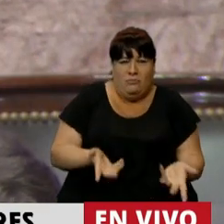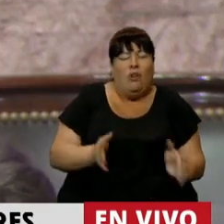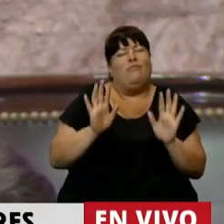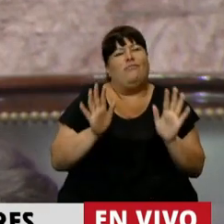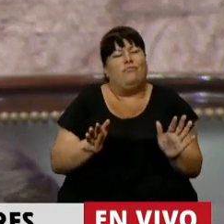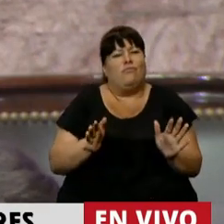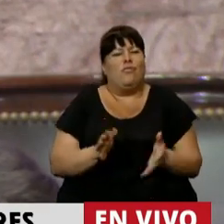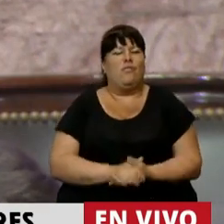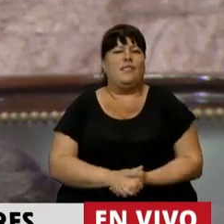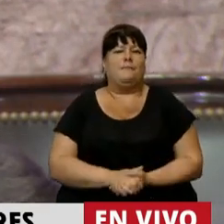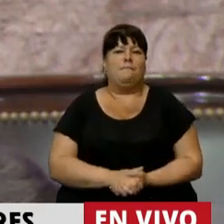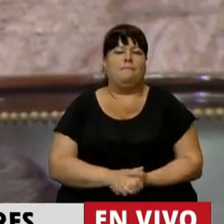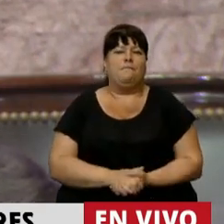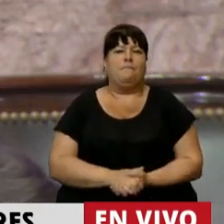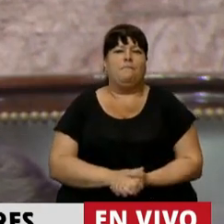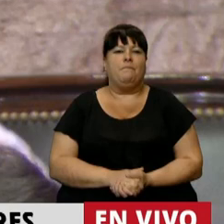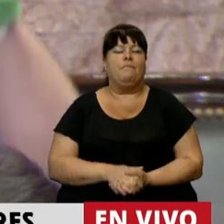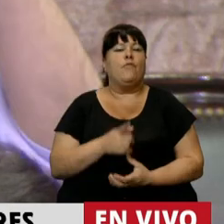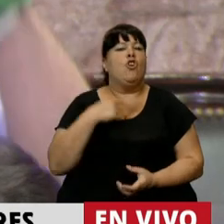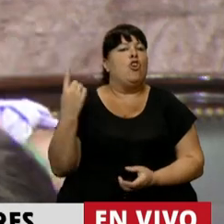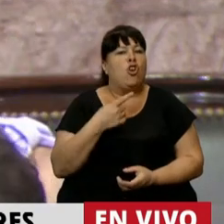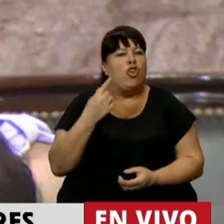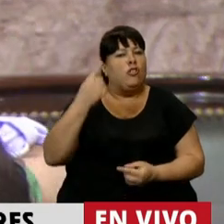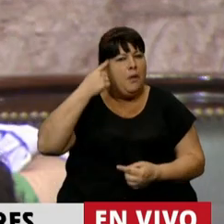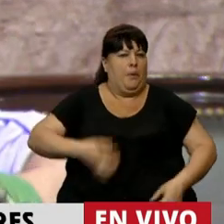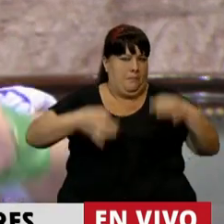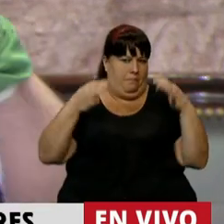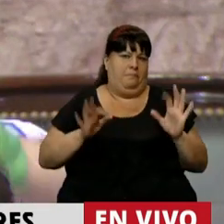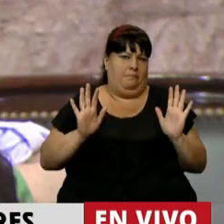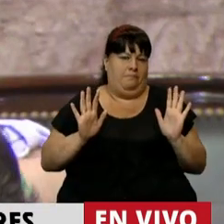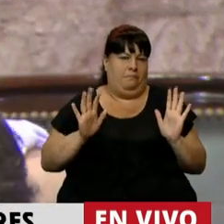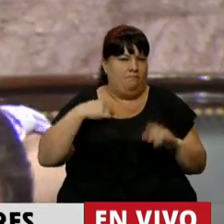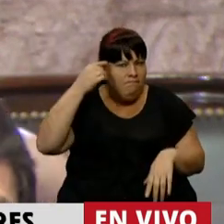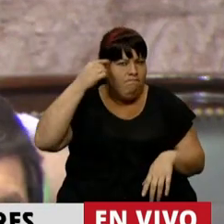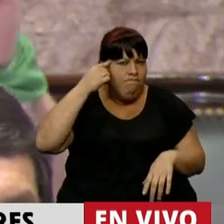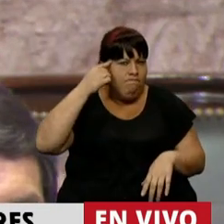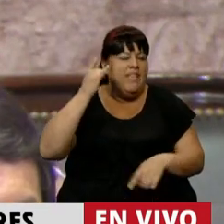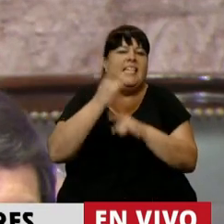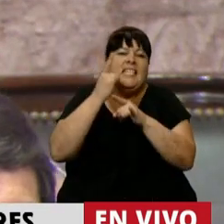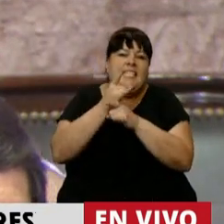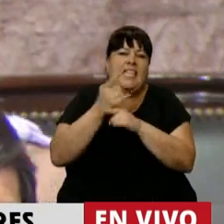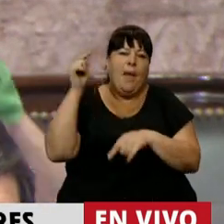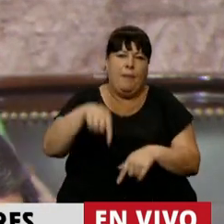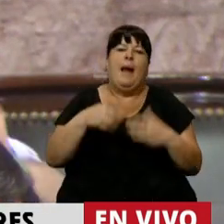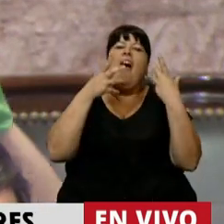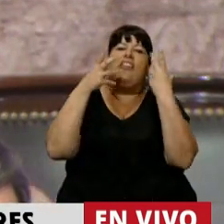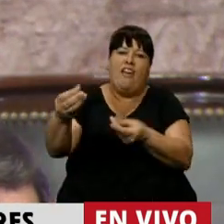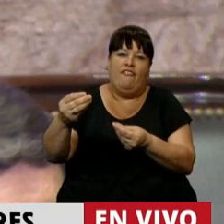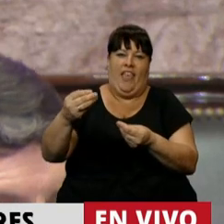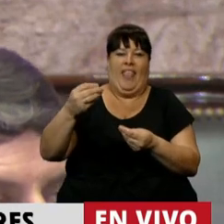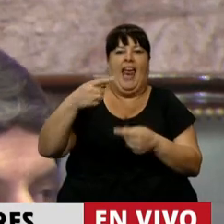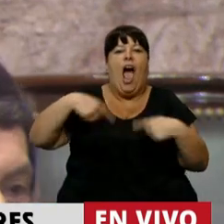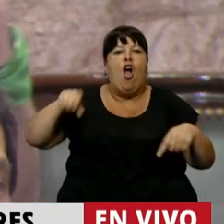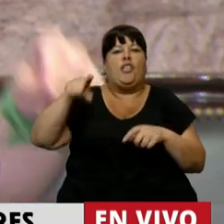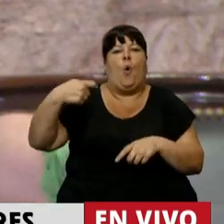Entonces, Presidente, acá nosotros tenemos coherencia. Estamos siempre por defender los intereses de las